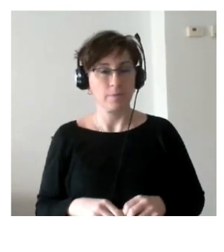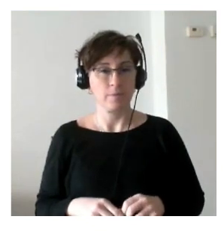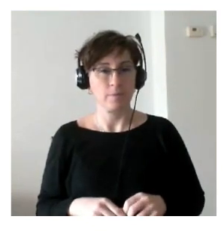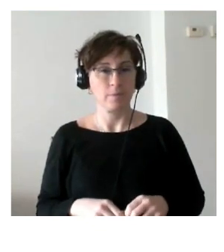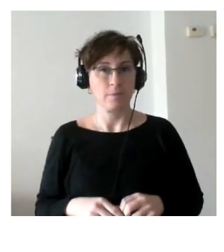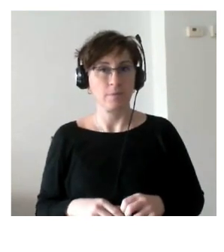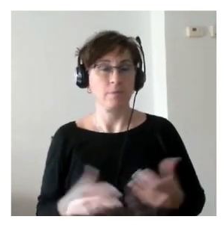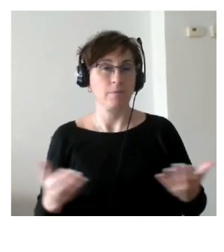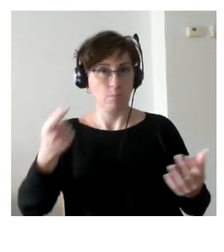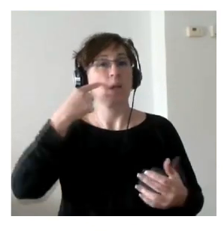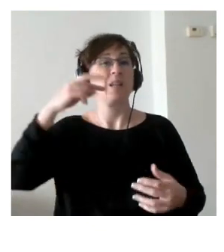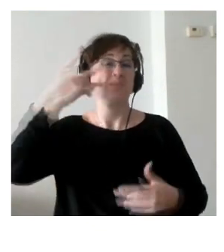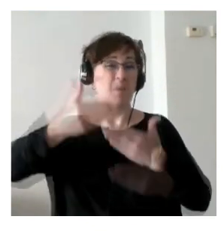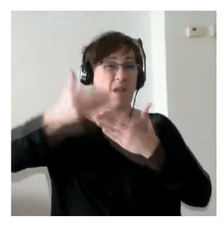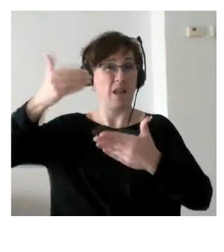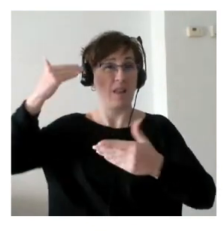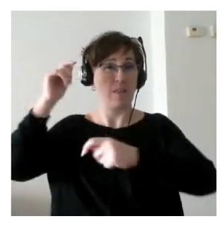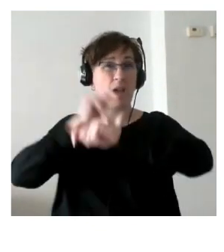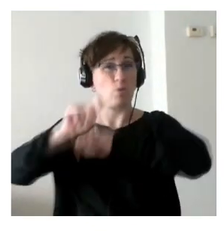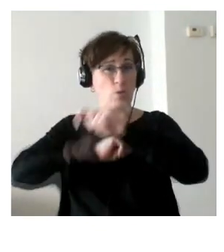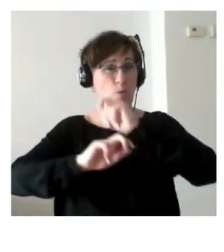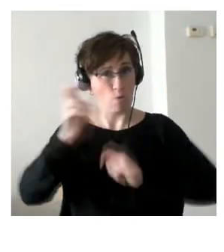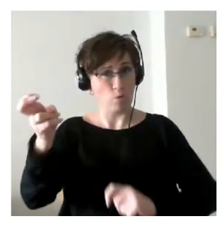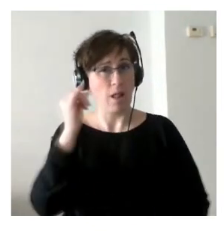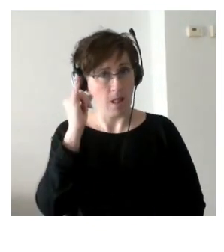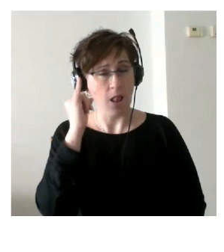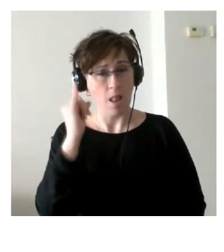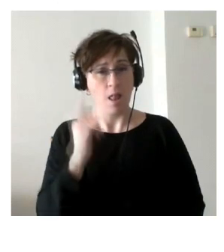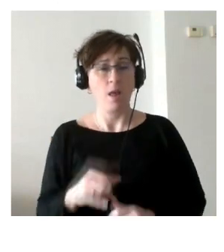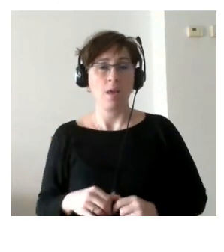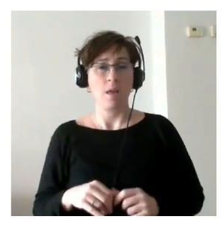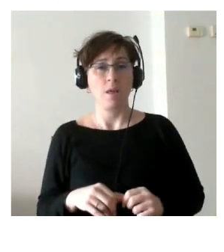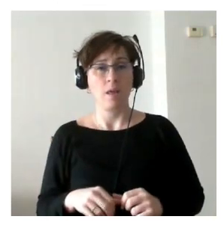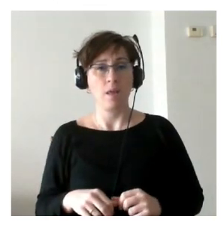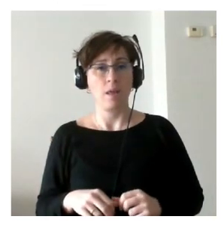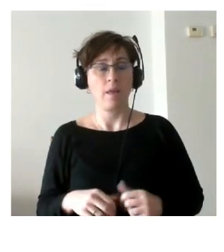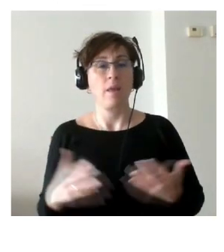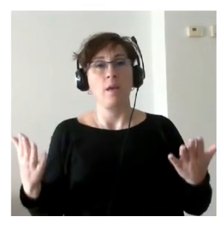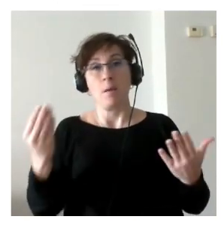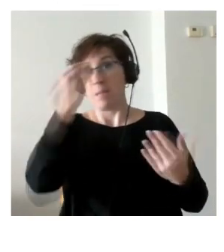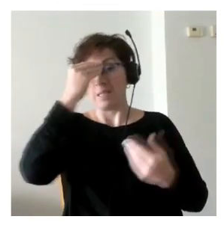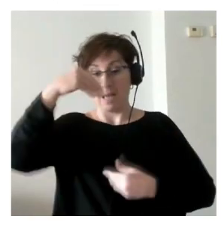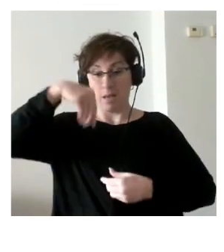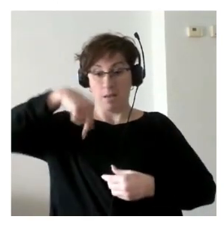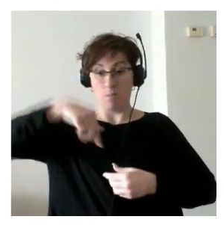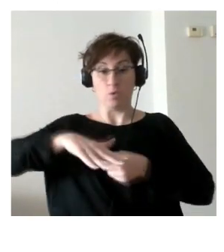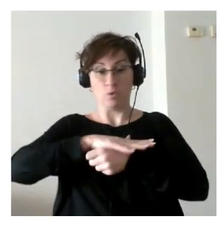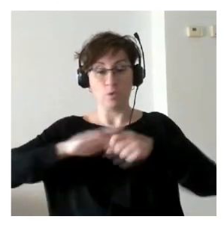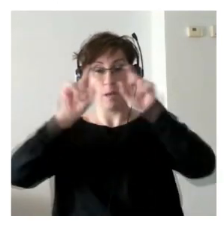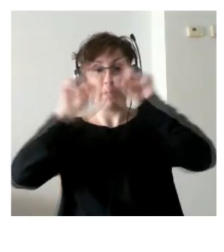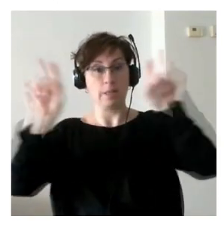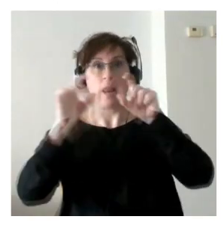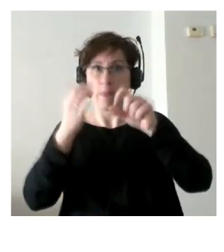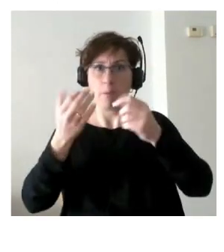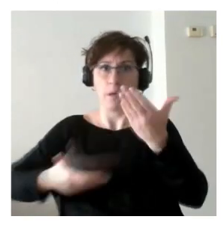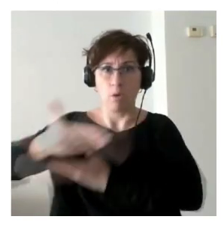experiencia con otras asociaciones y bueno entendemos que desde el sector empresarial tenemos que colaborar con